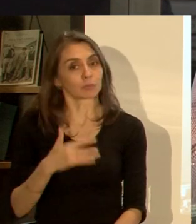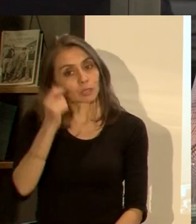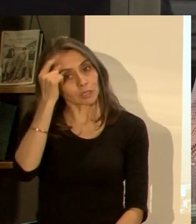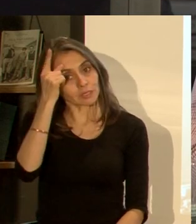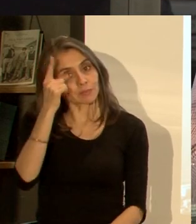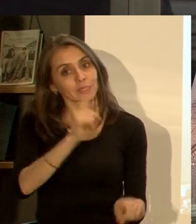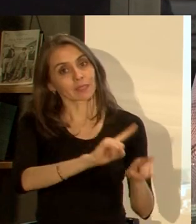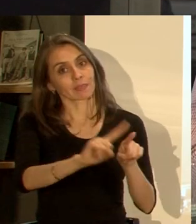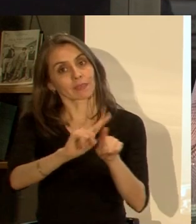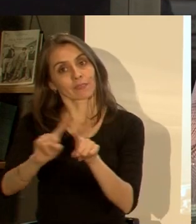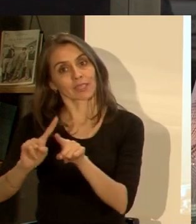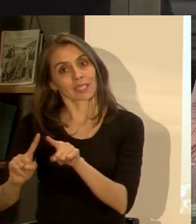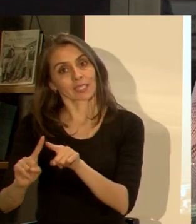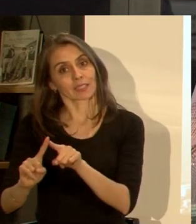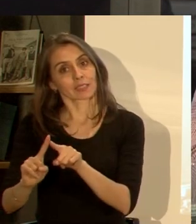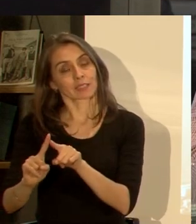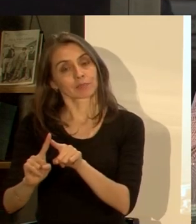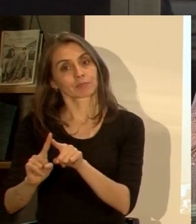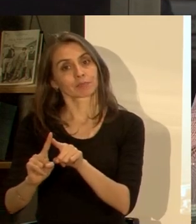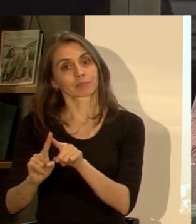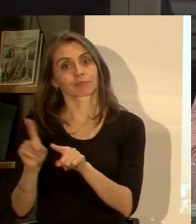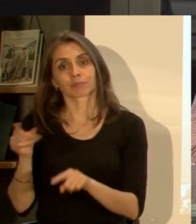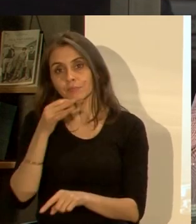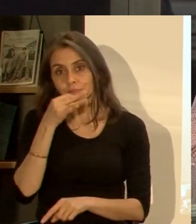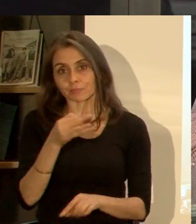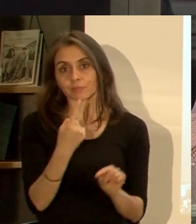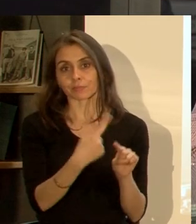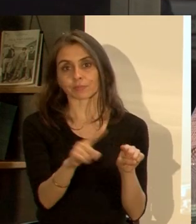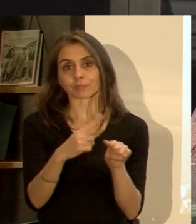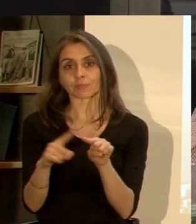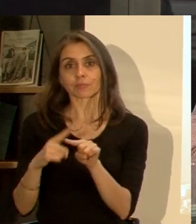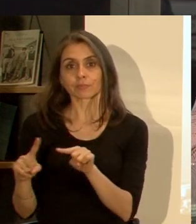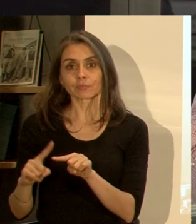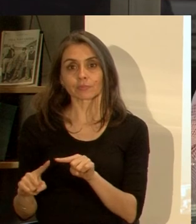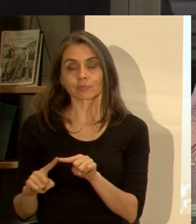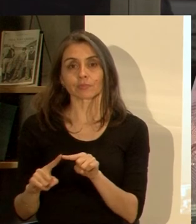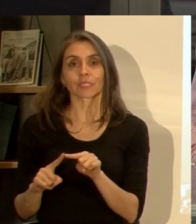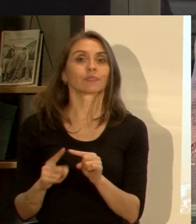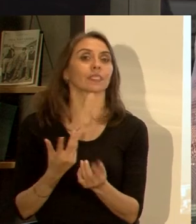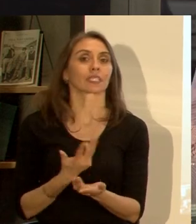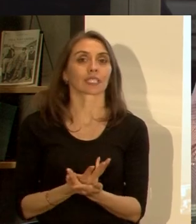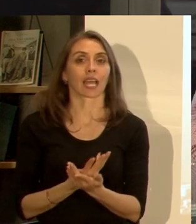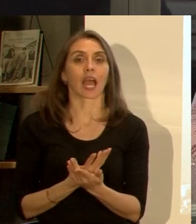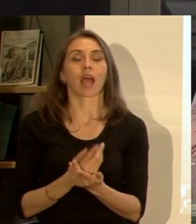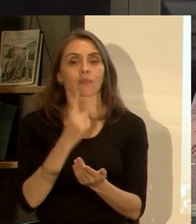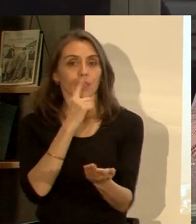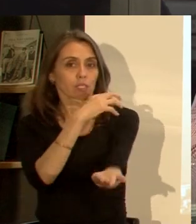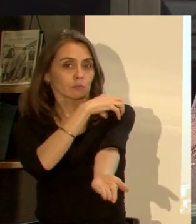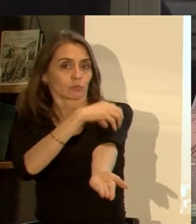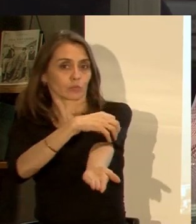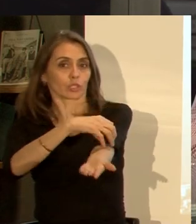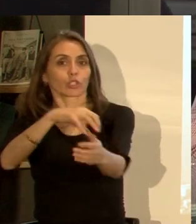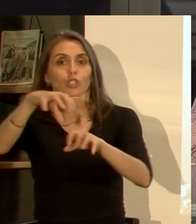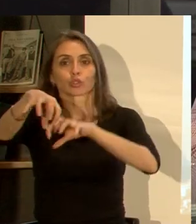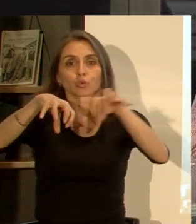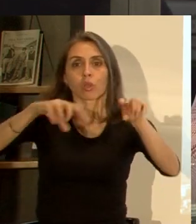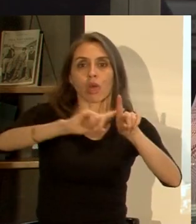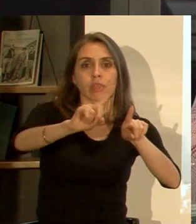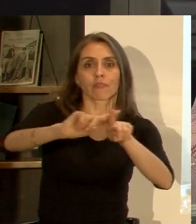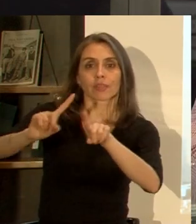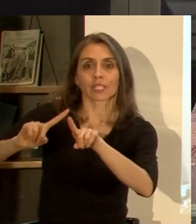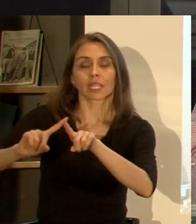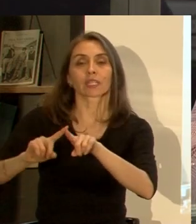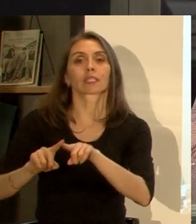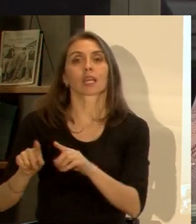los diferentes casos o esto que hablábamos de los diferentes escenarios ¿no es cierto? geográficos donde el